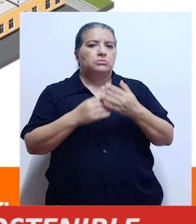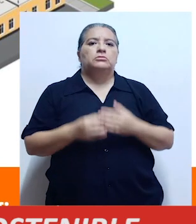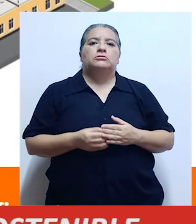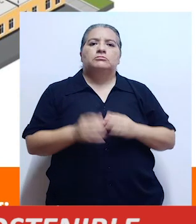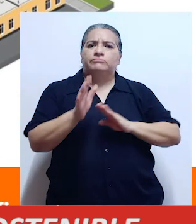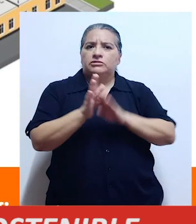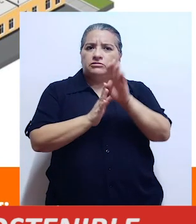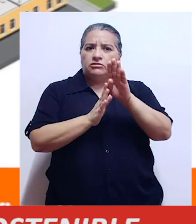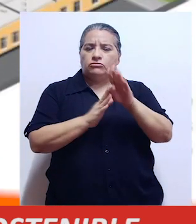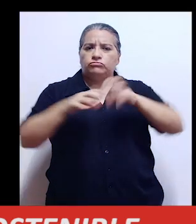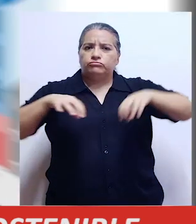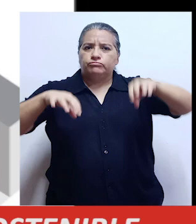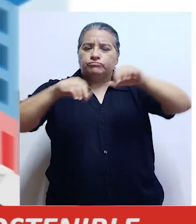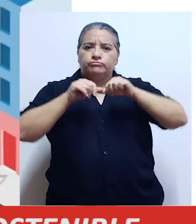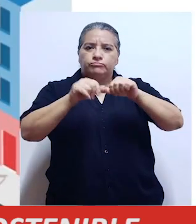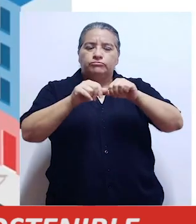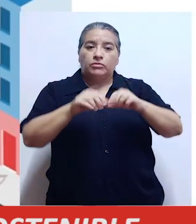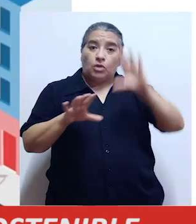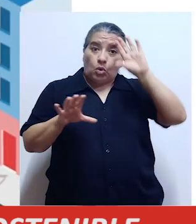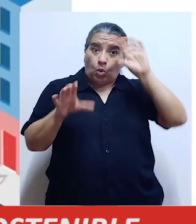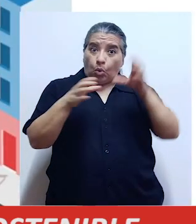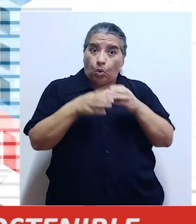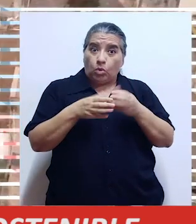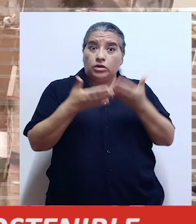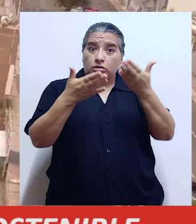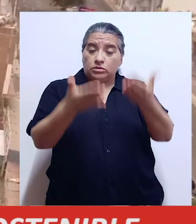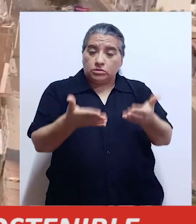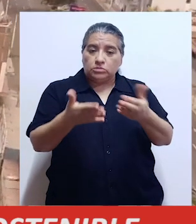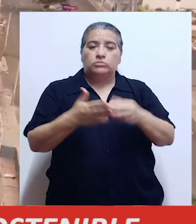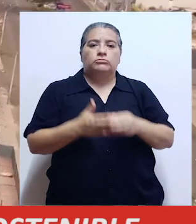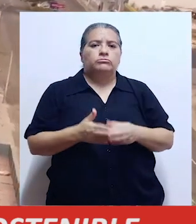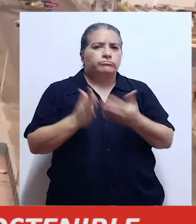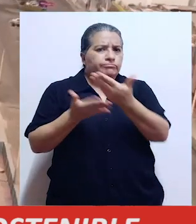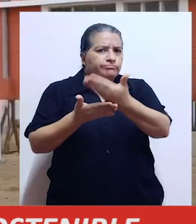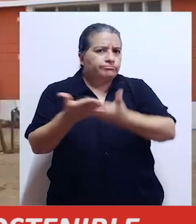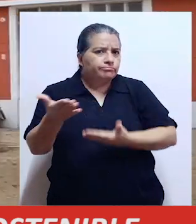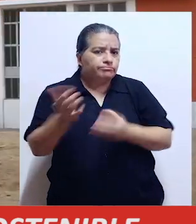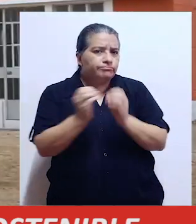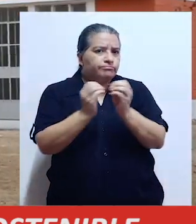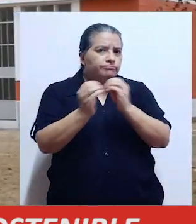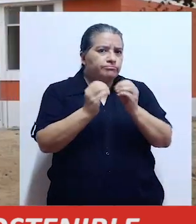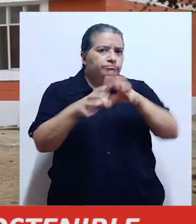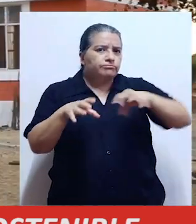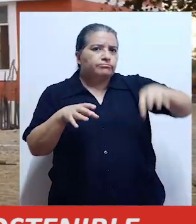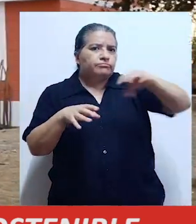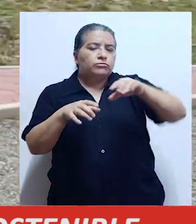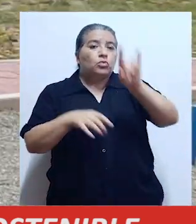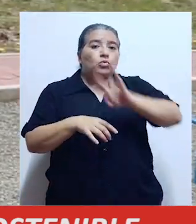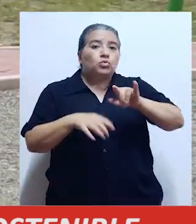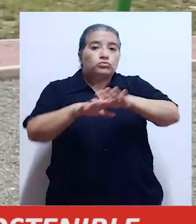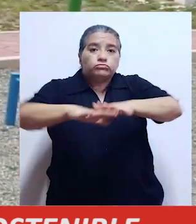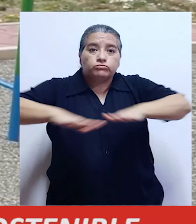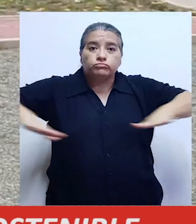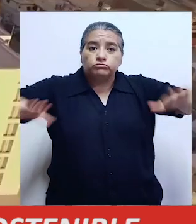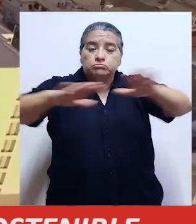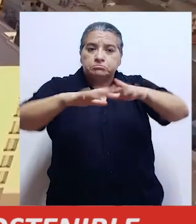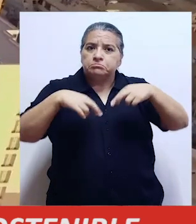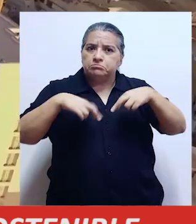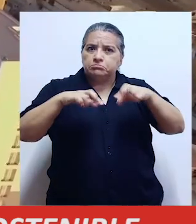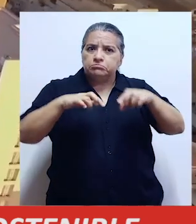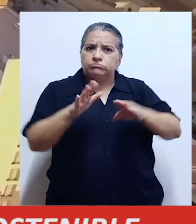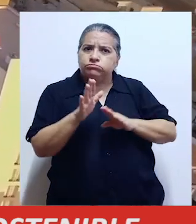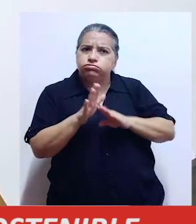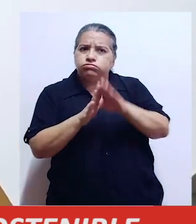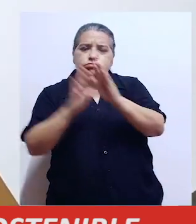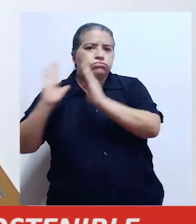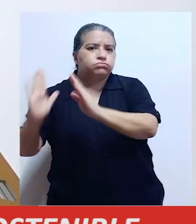desarrollo urbano sostenible ante la Comisión de Vivienda del Congreso El documento incluye normas que regulan la planificación urbana, el uso del